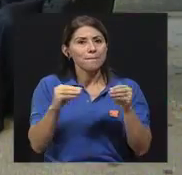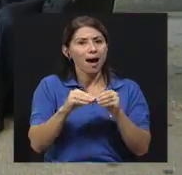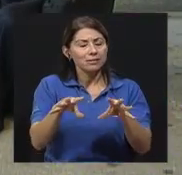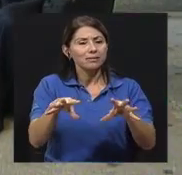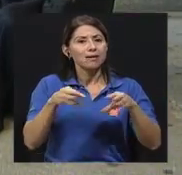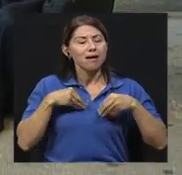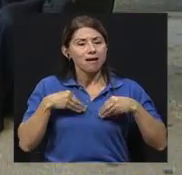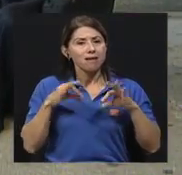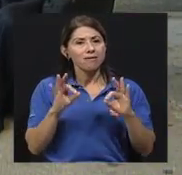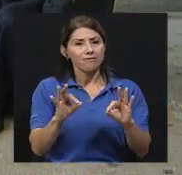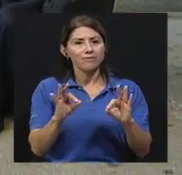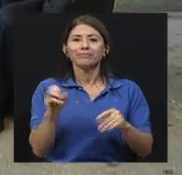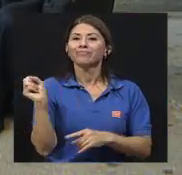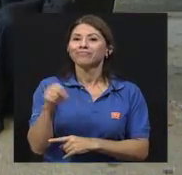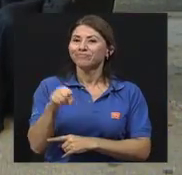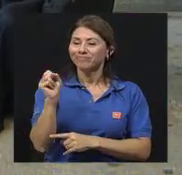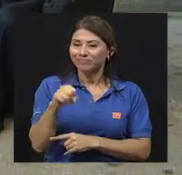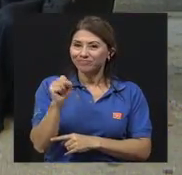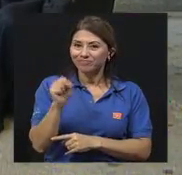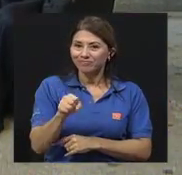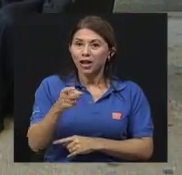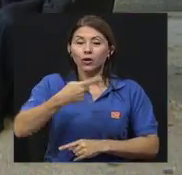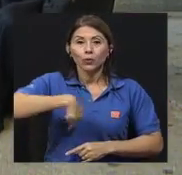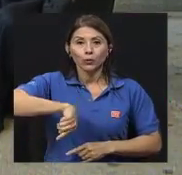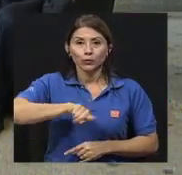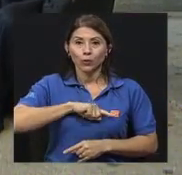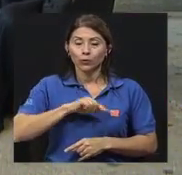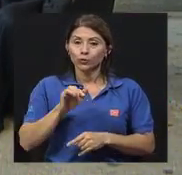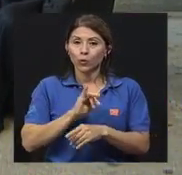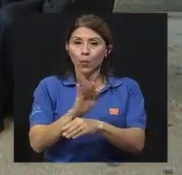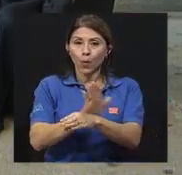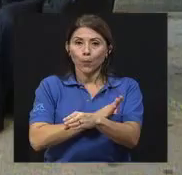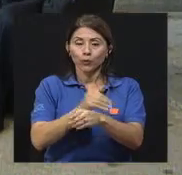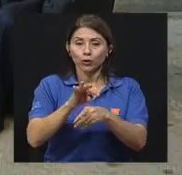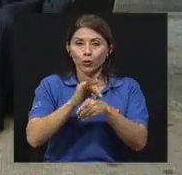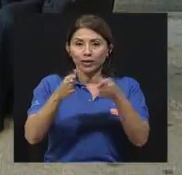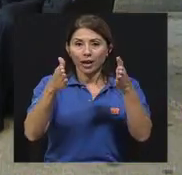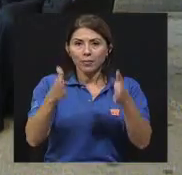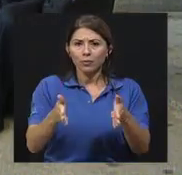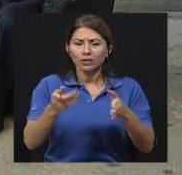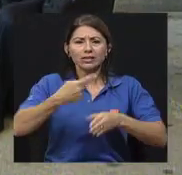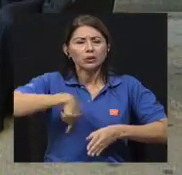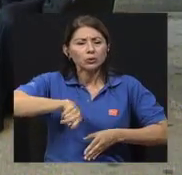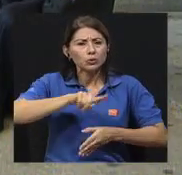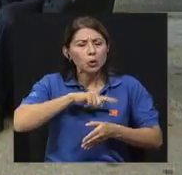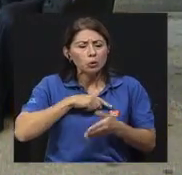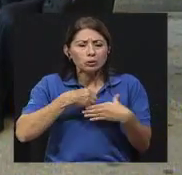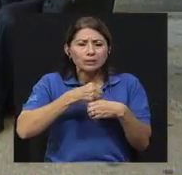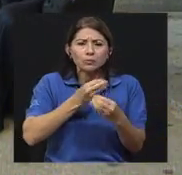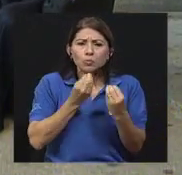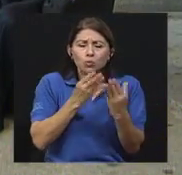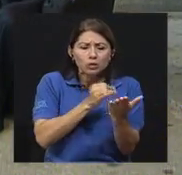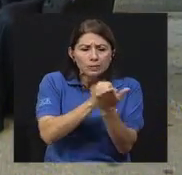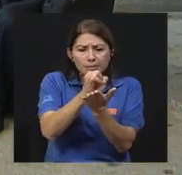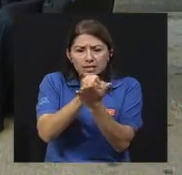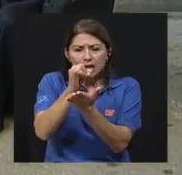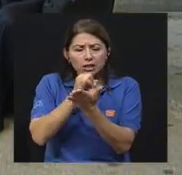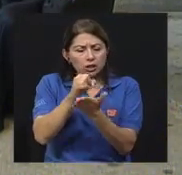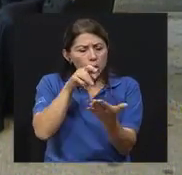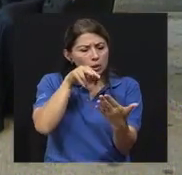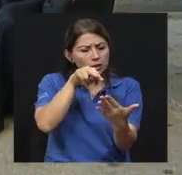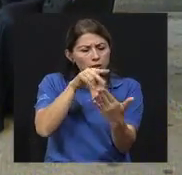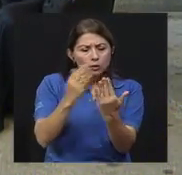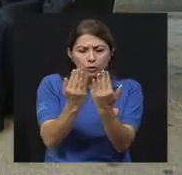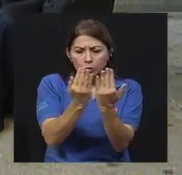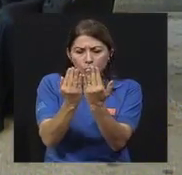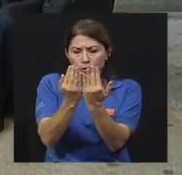Claro, digamos, y va por ambos sentidos. Entonces, como musicoterapeutas nos nutrimos muchísimo de investigaciones que están haciendo